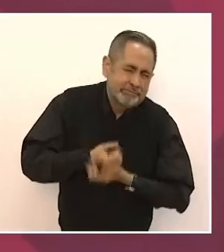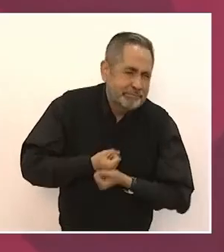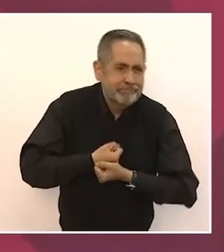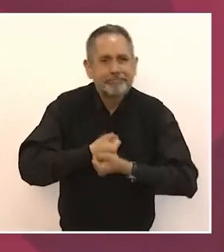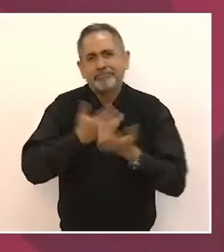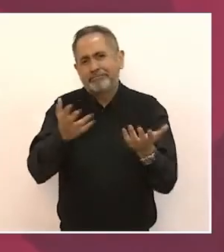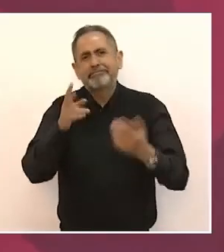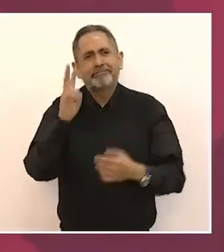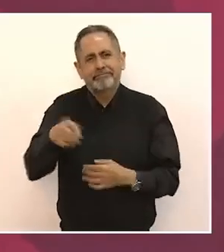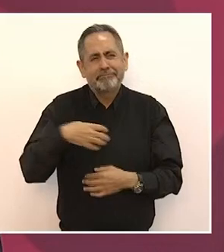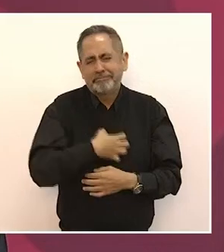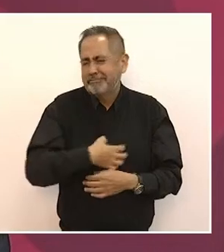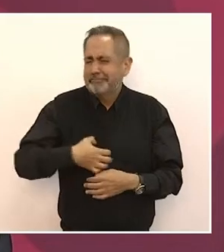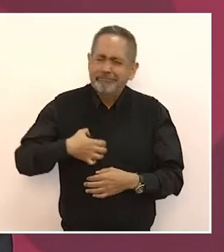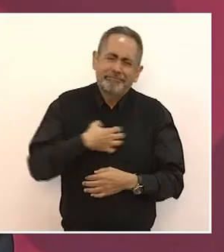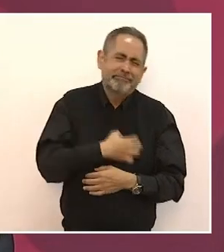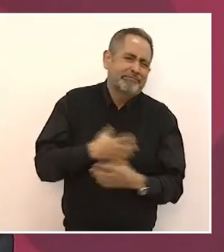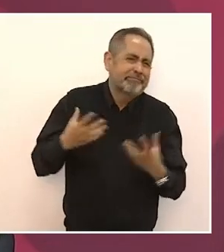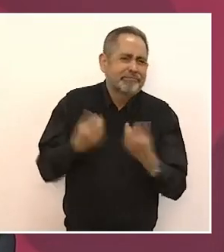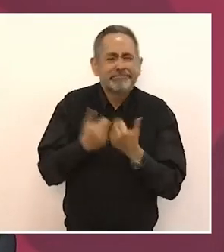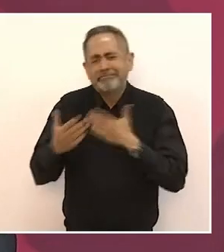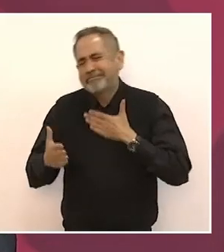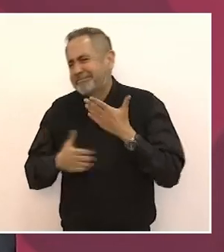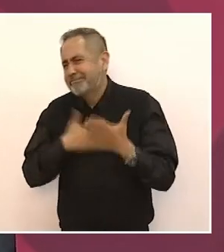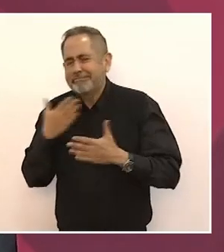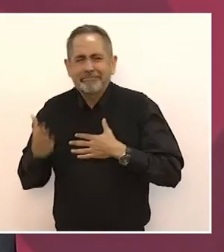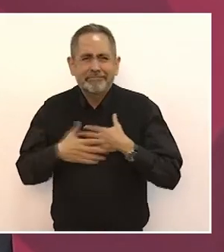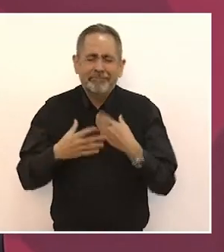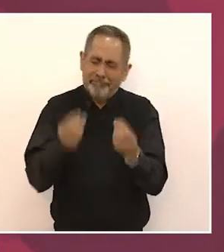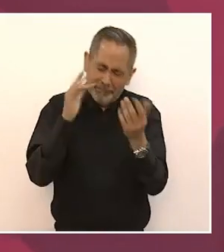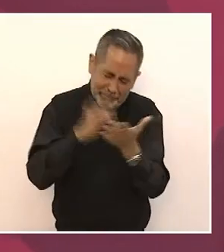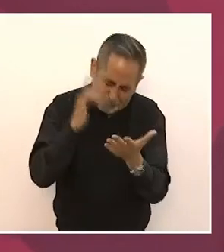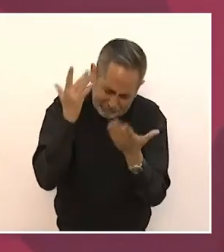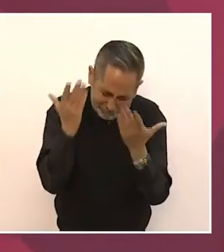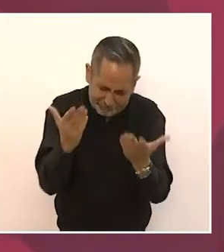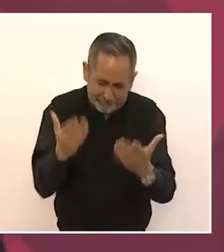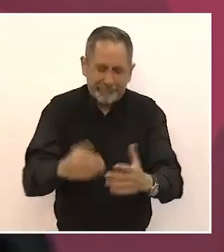estos momentos de felicidad. muchas gracias.